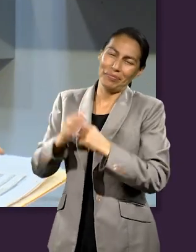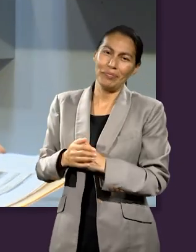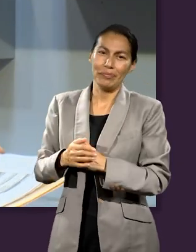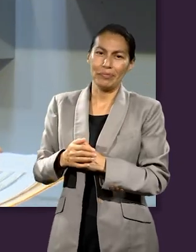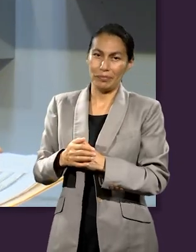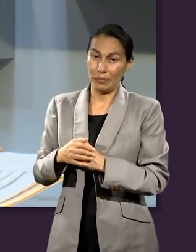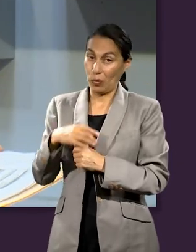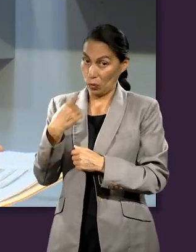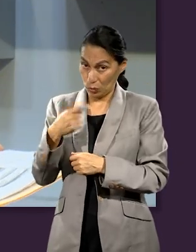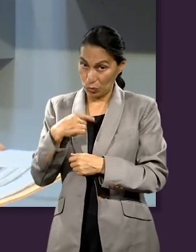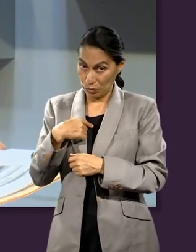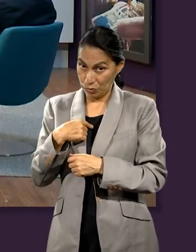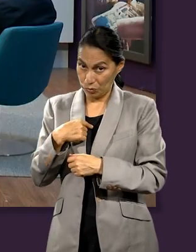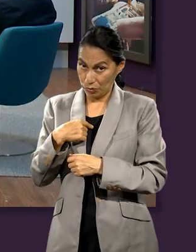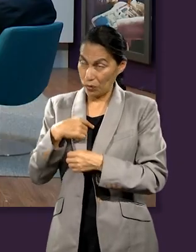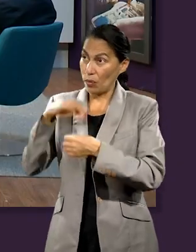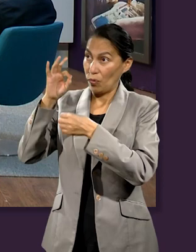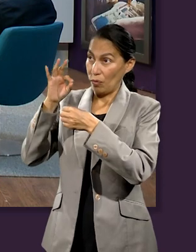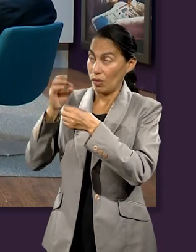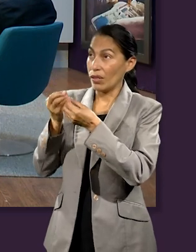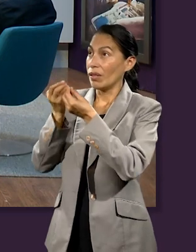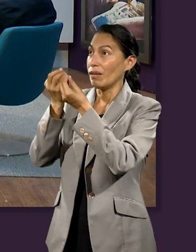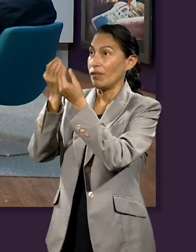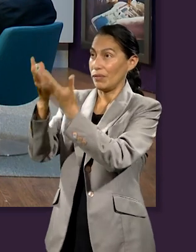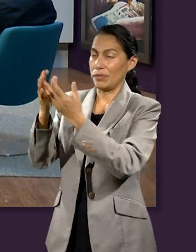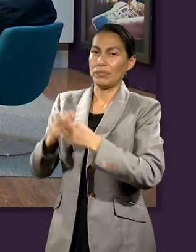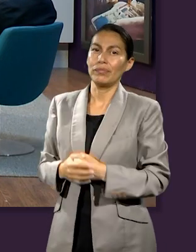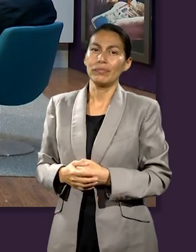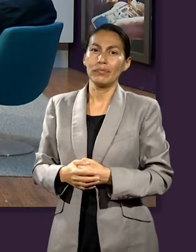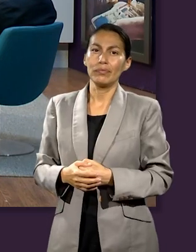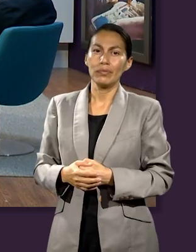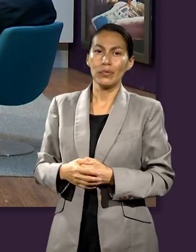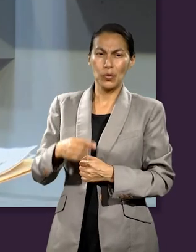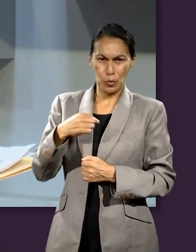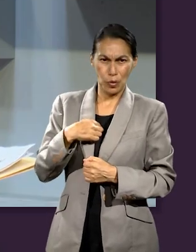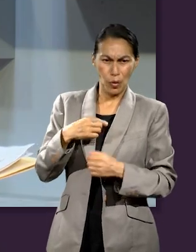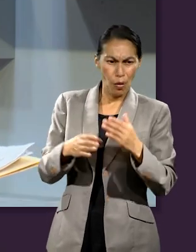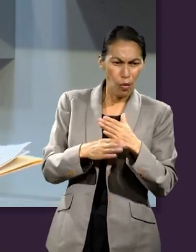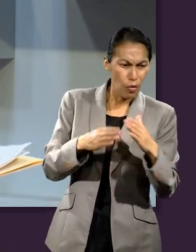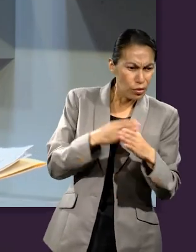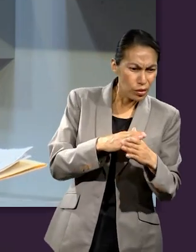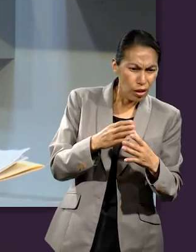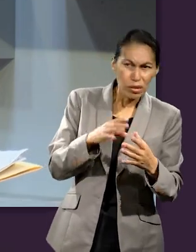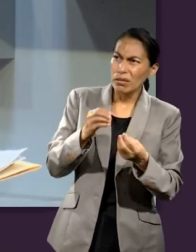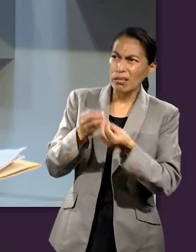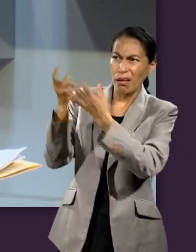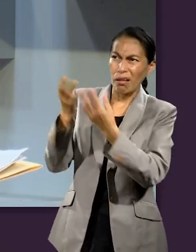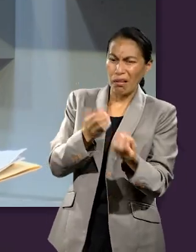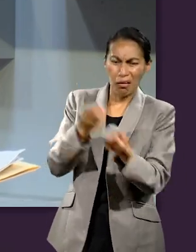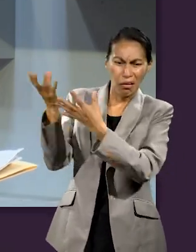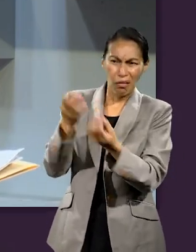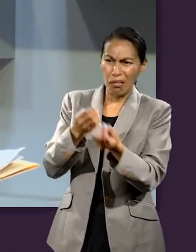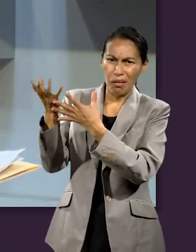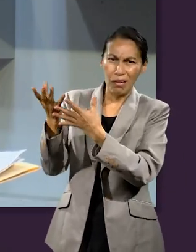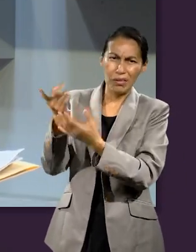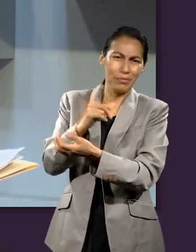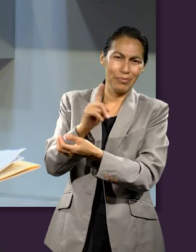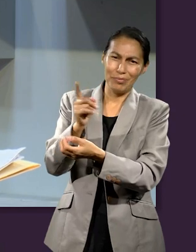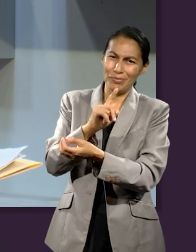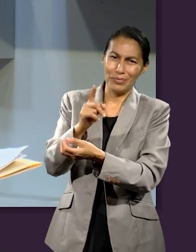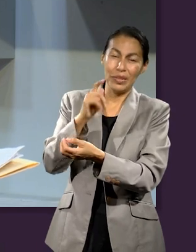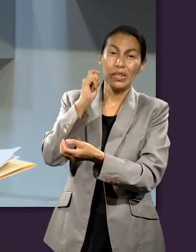nosotros. Así es. Entonces, ofrenda, ofrendar no son acciones, sino es un simbolismo de una disposición completa.